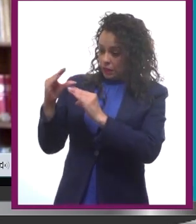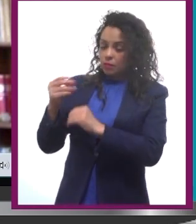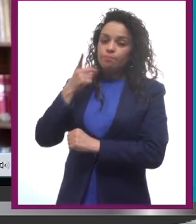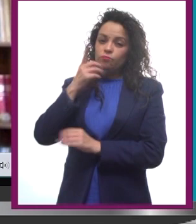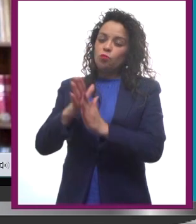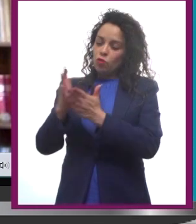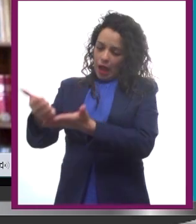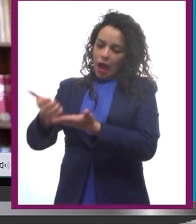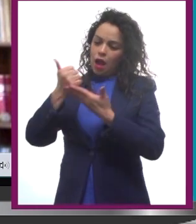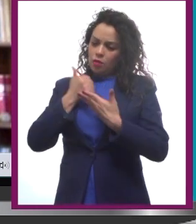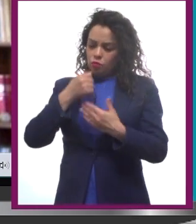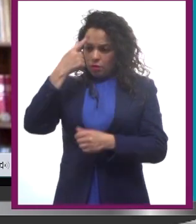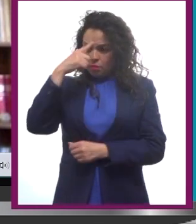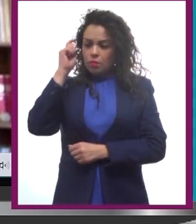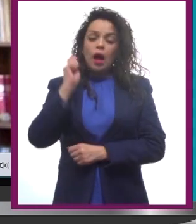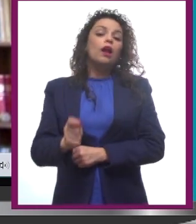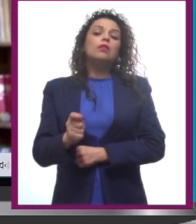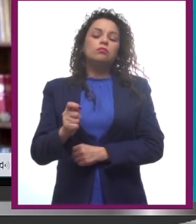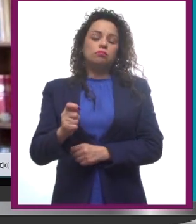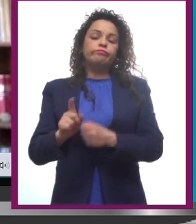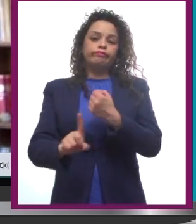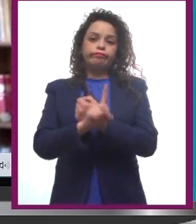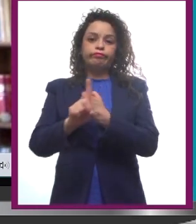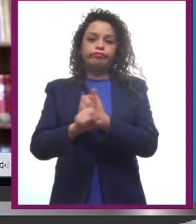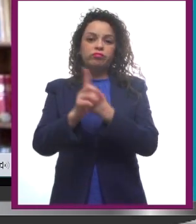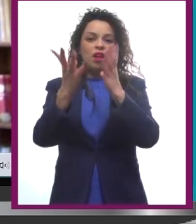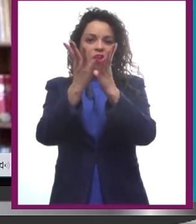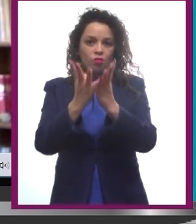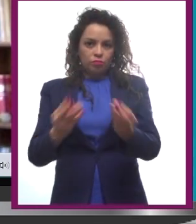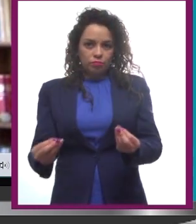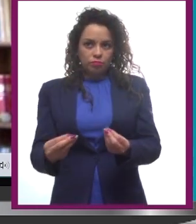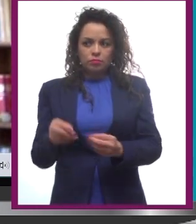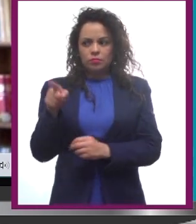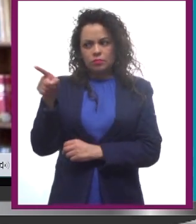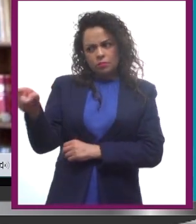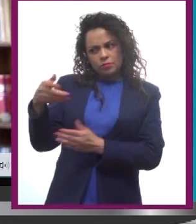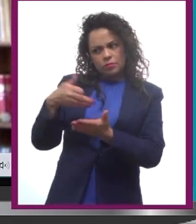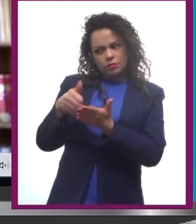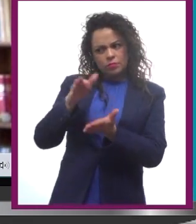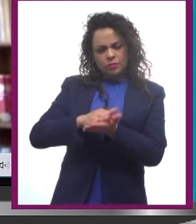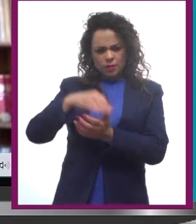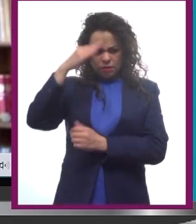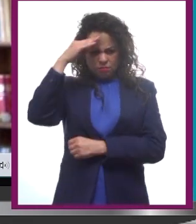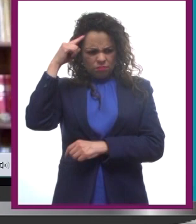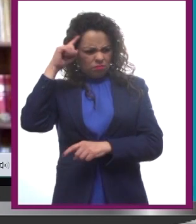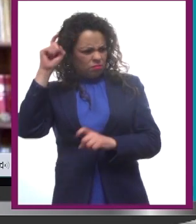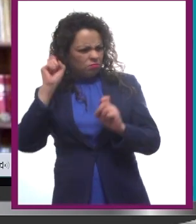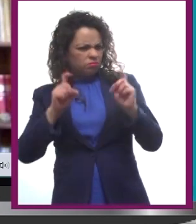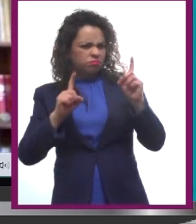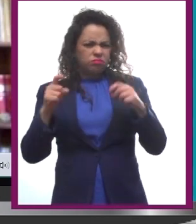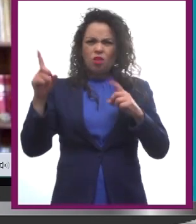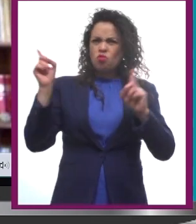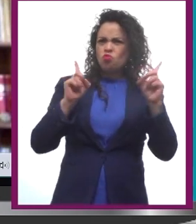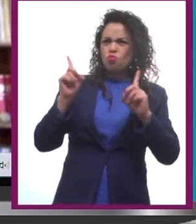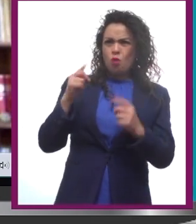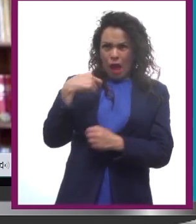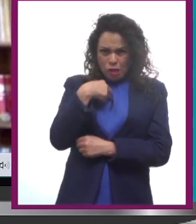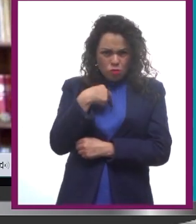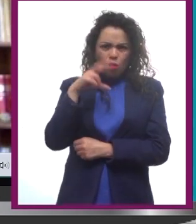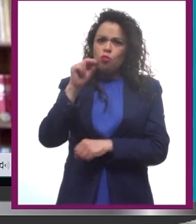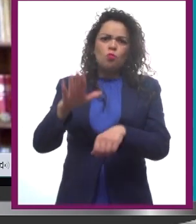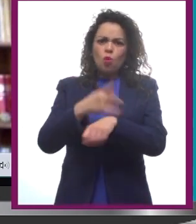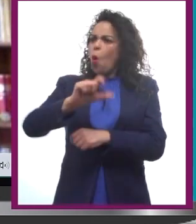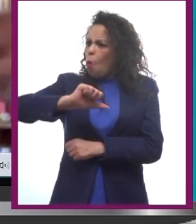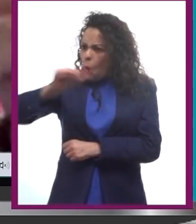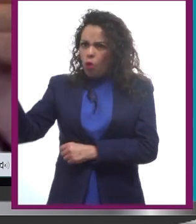ayudarme a resolver un problema. Y el héroe, la primera reacción es decir, no, ¿yo por qué?, yo no, yo no quiero, yo busca otro, yo no.